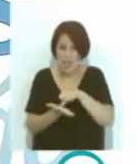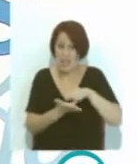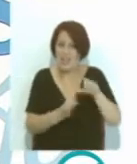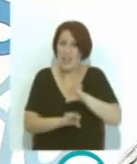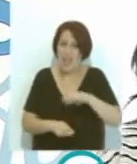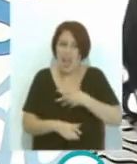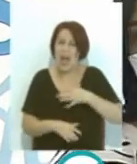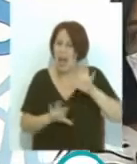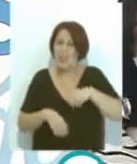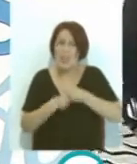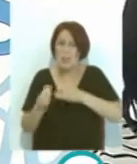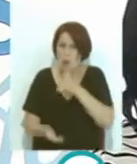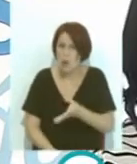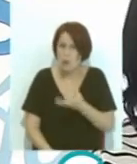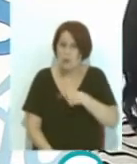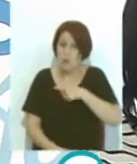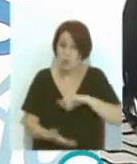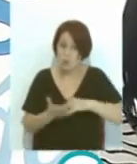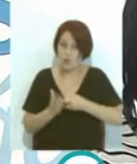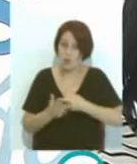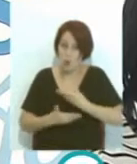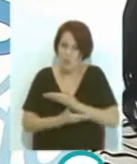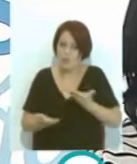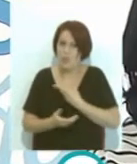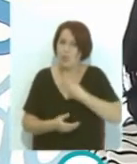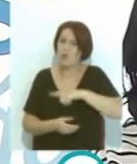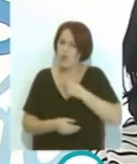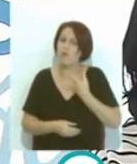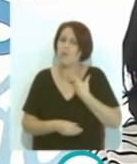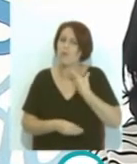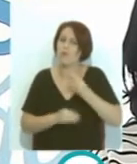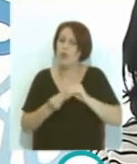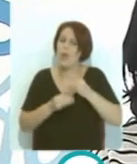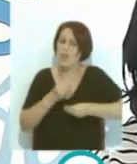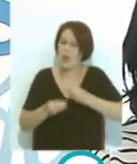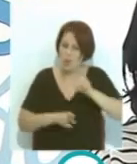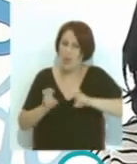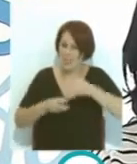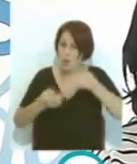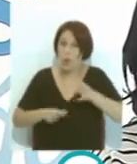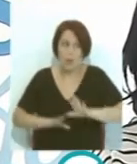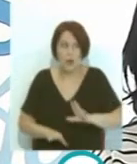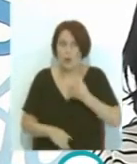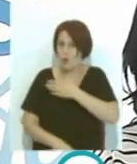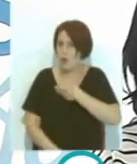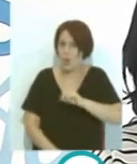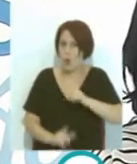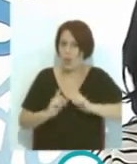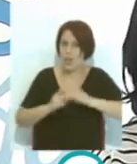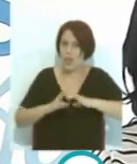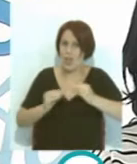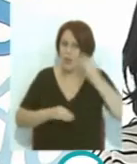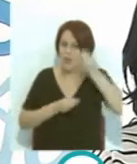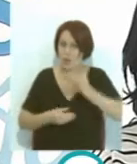tiene que hacerlo? Evidentemente no creemos tanto el proyecto que ya no buscaríamos la manera de hacerlo, pero evidentemente lo que no quiero es que la Junta entienda